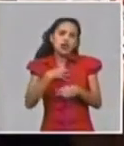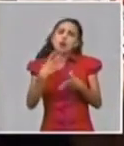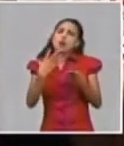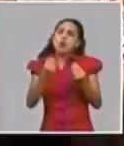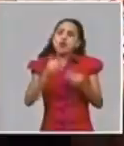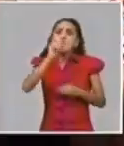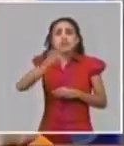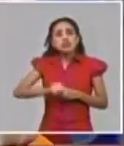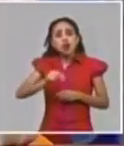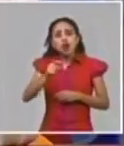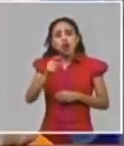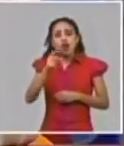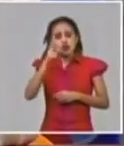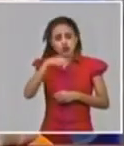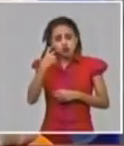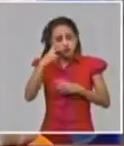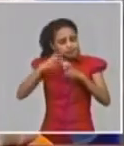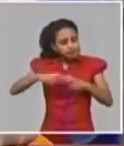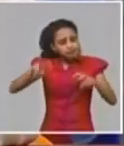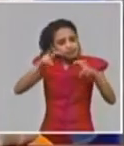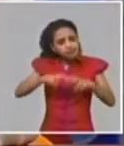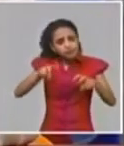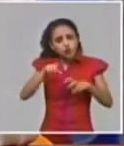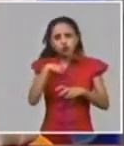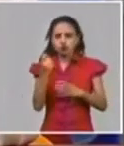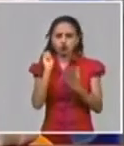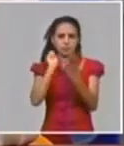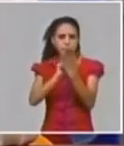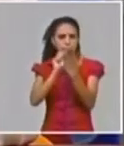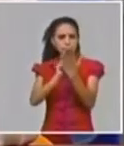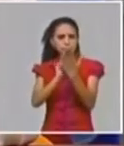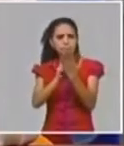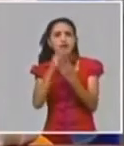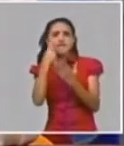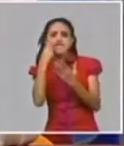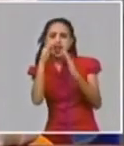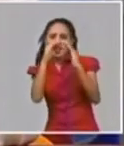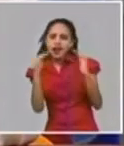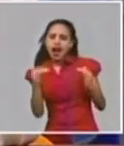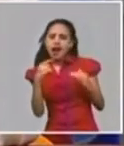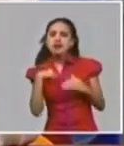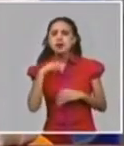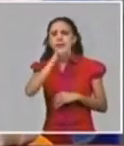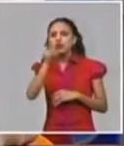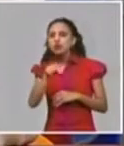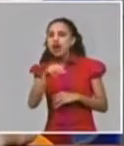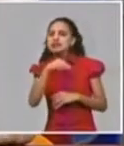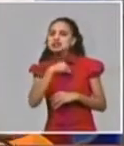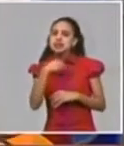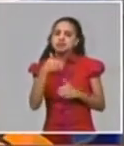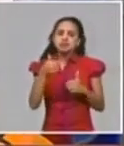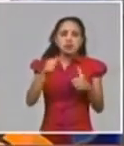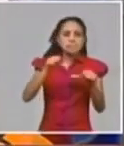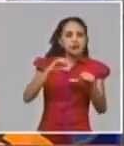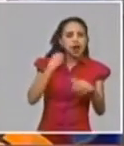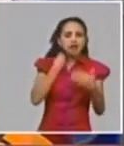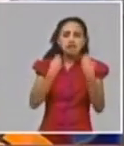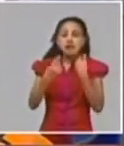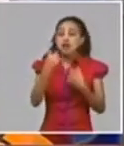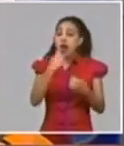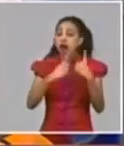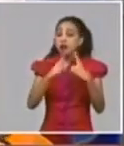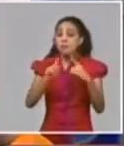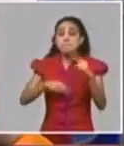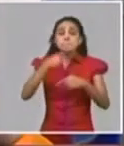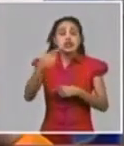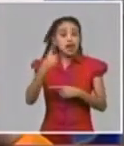momentos en estudio estamos haciendo pesquisas en poblacionales como os expliqué por lo tanto nadie puede preocuparse mañana si aparece